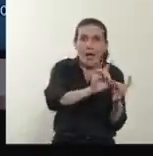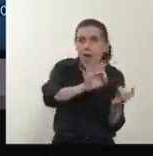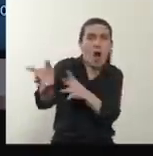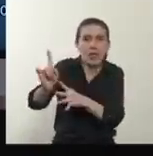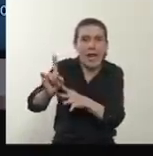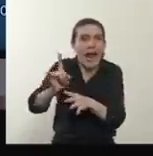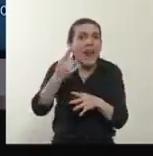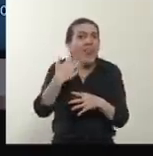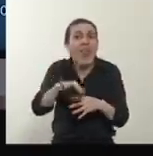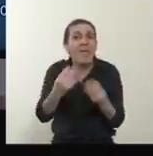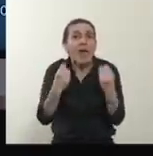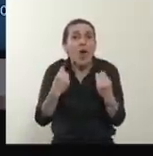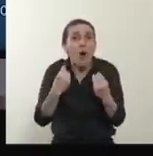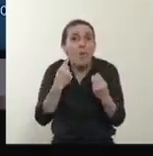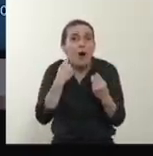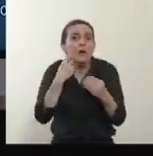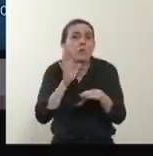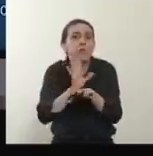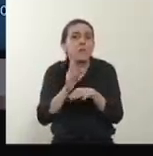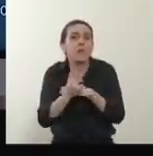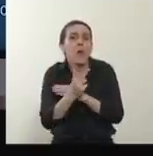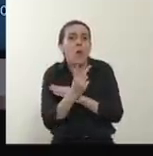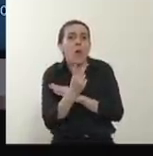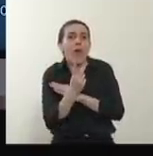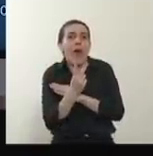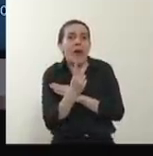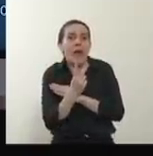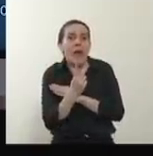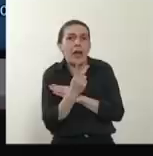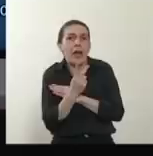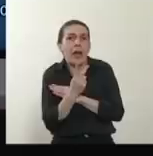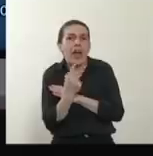hacer es preservarnos, cuidarnos.